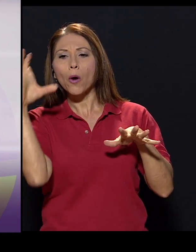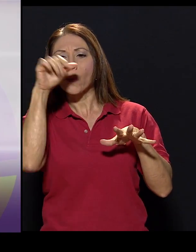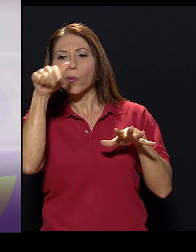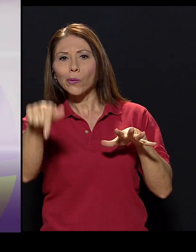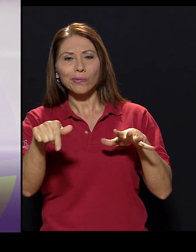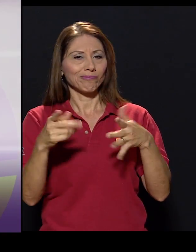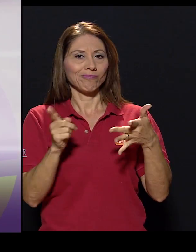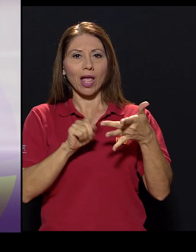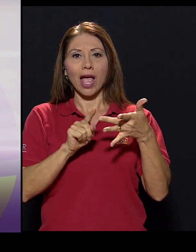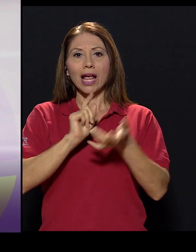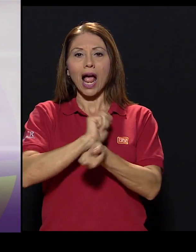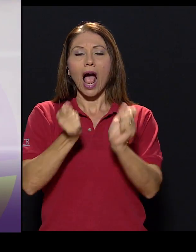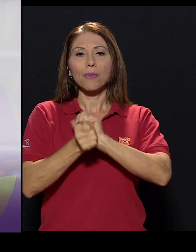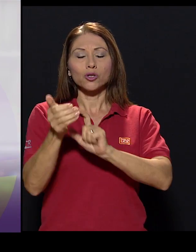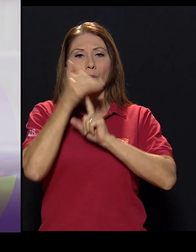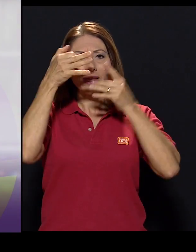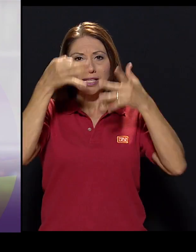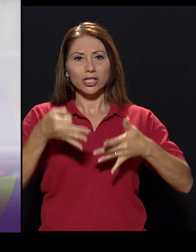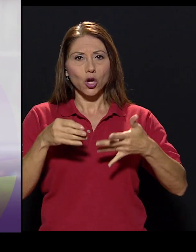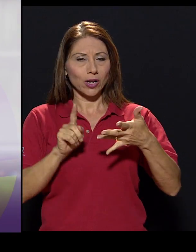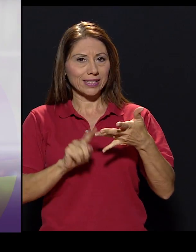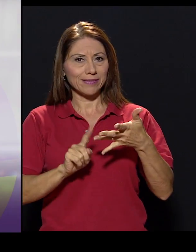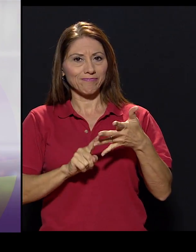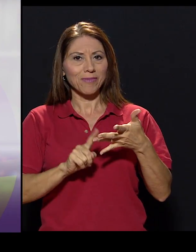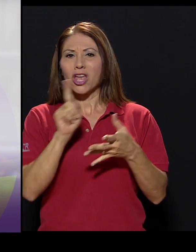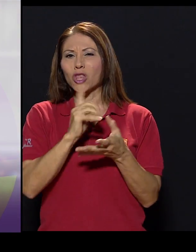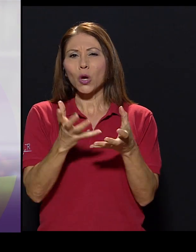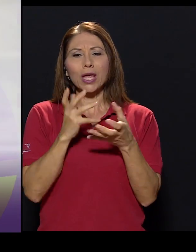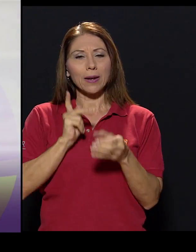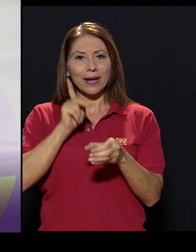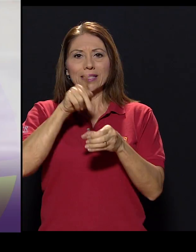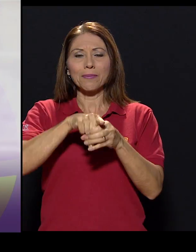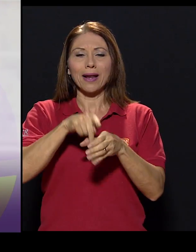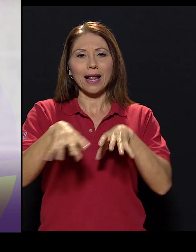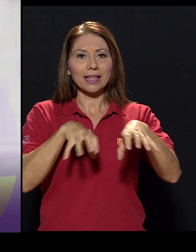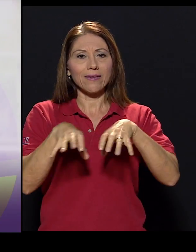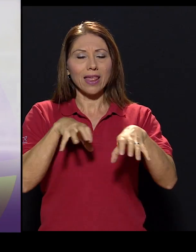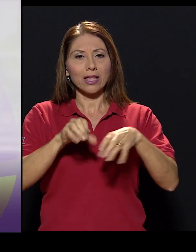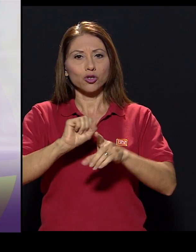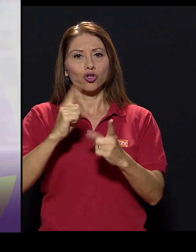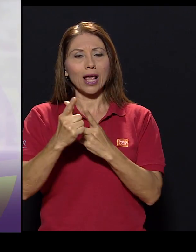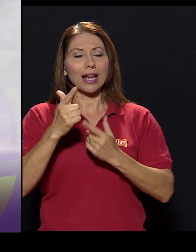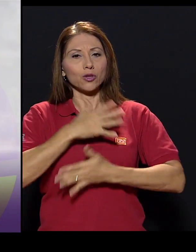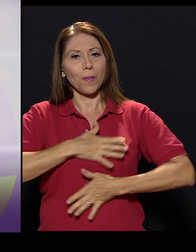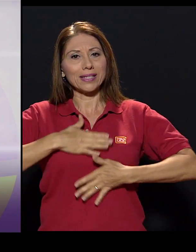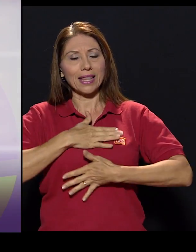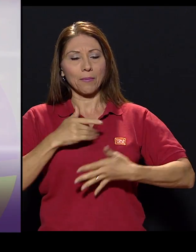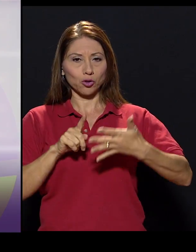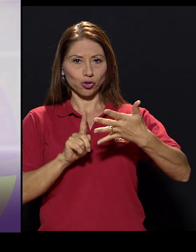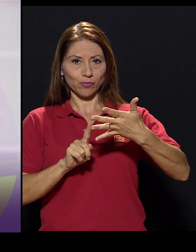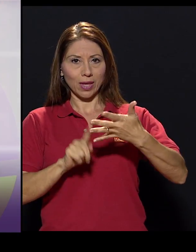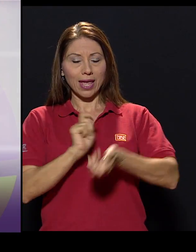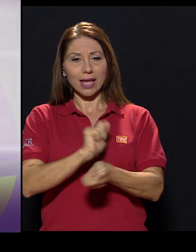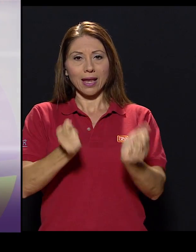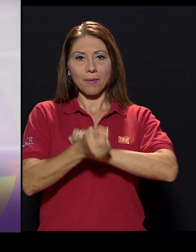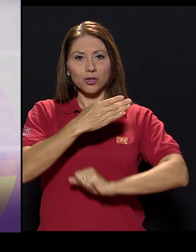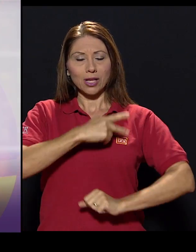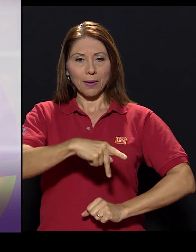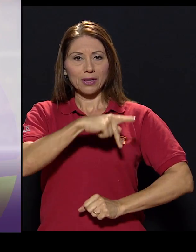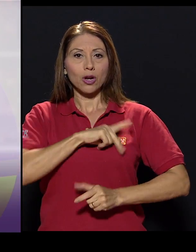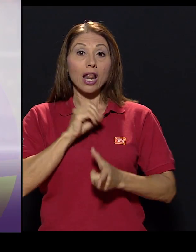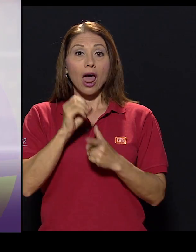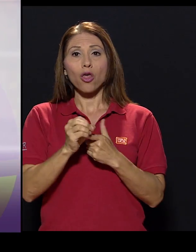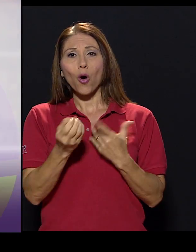lugar Cambios en la toma de decisiones Pérdida de ánimo para participar en actividades sociales o realizar pasatiempos